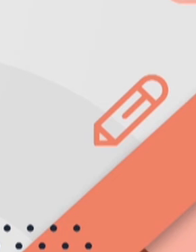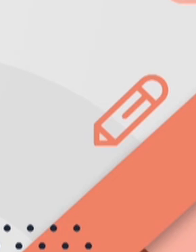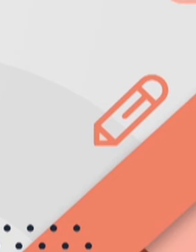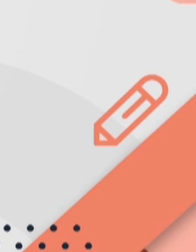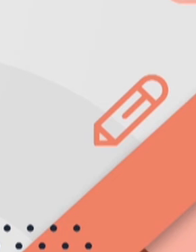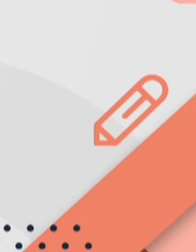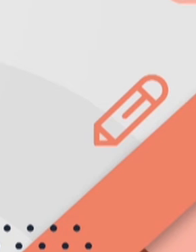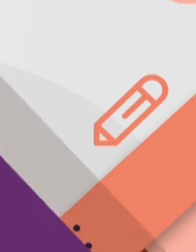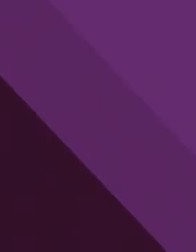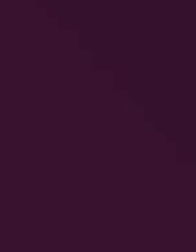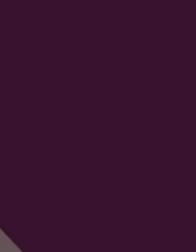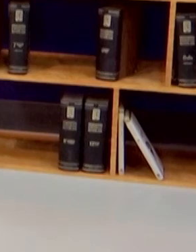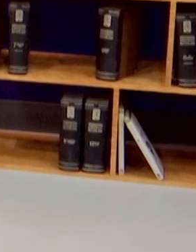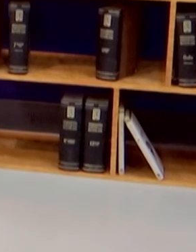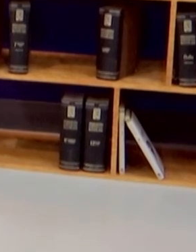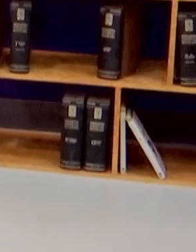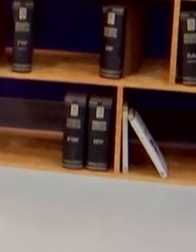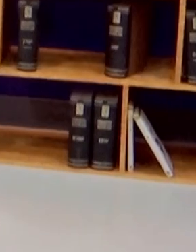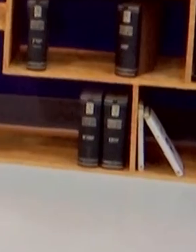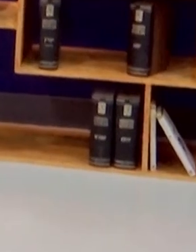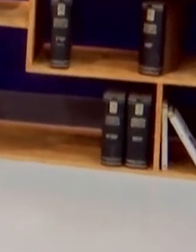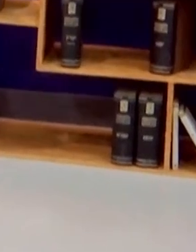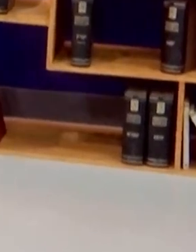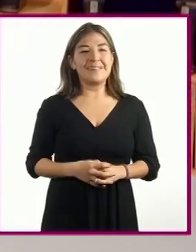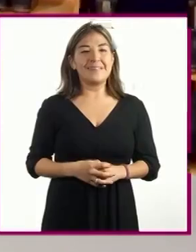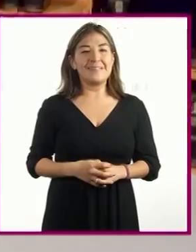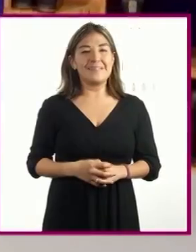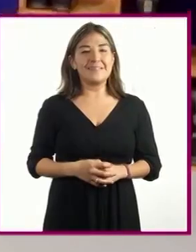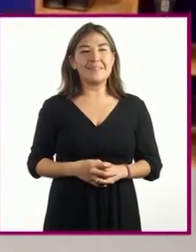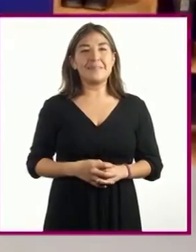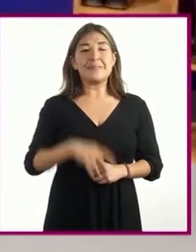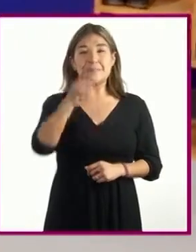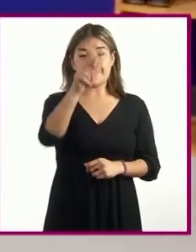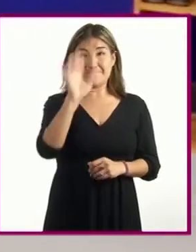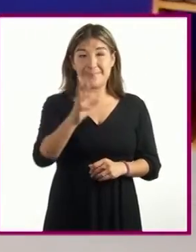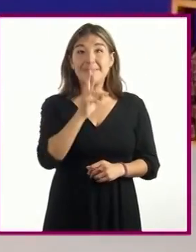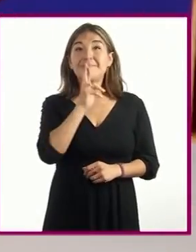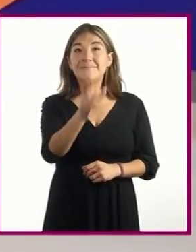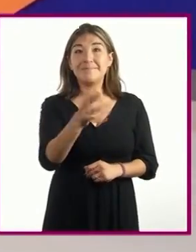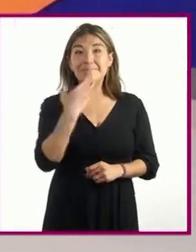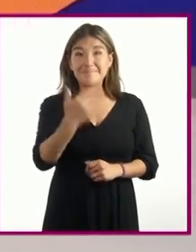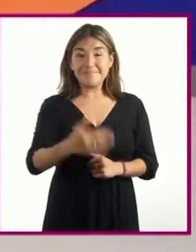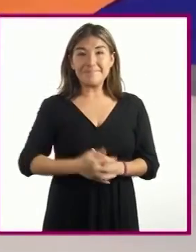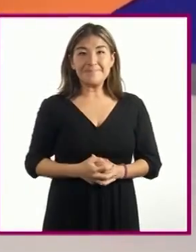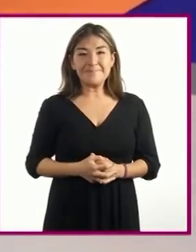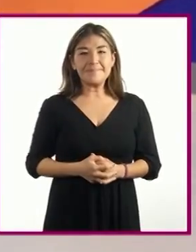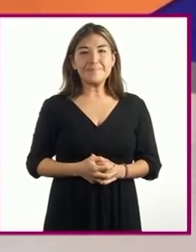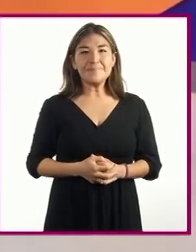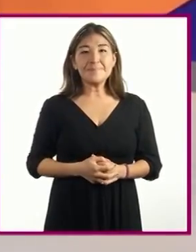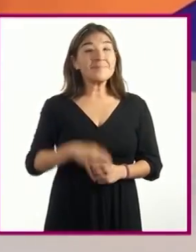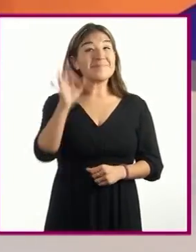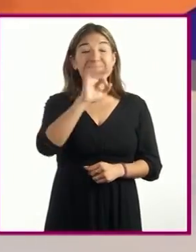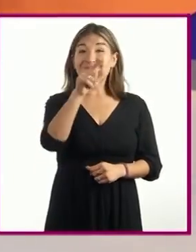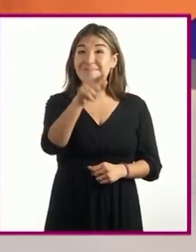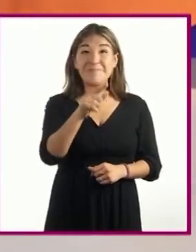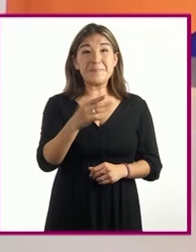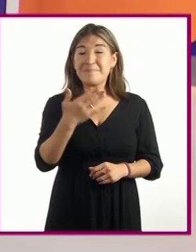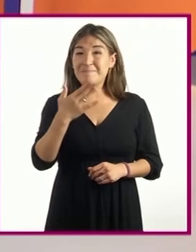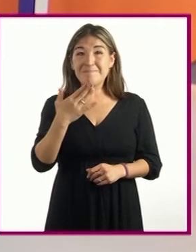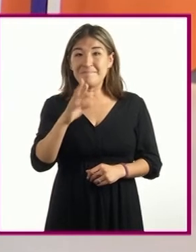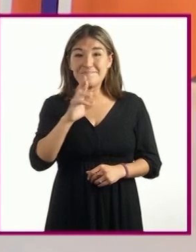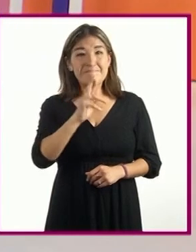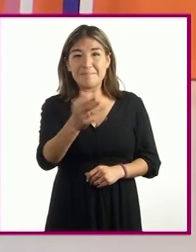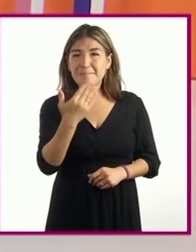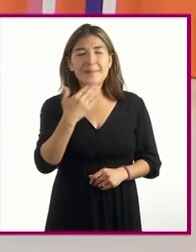espacio real lograron responder la pregunta si no fue así no se preocupen